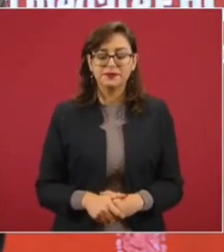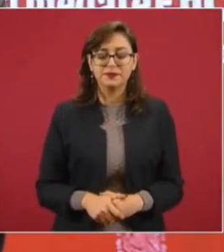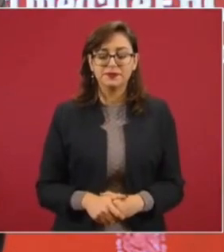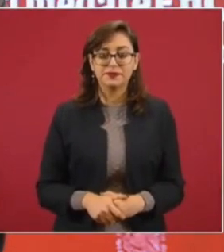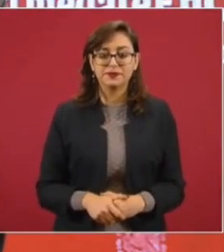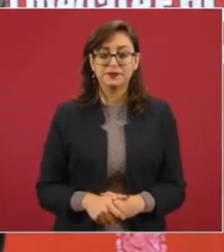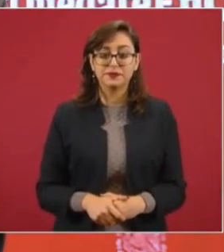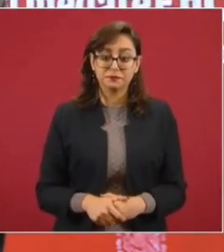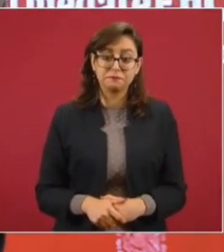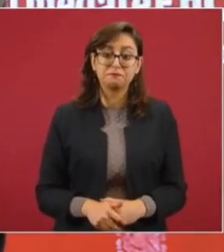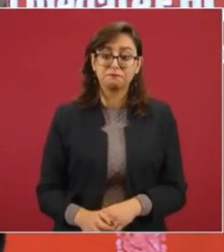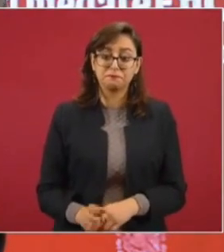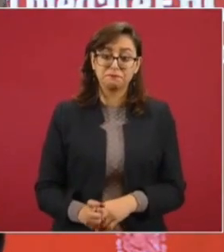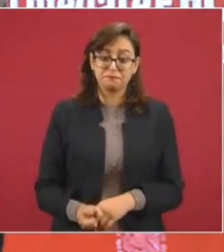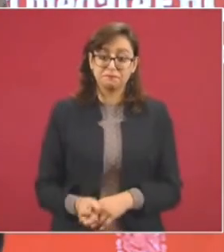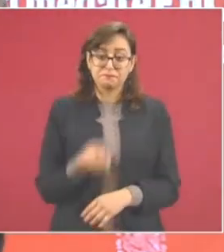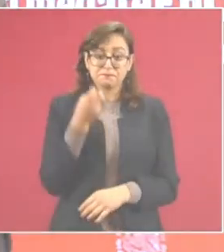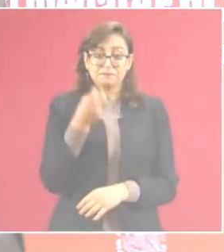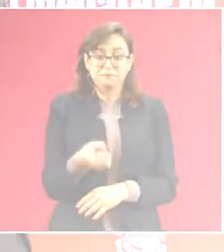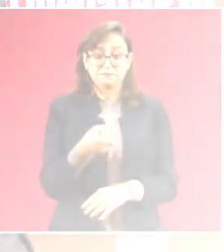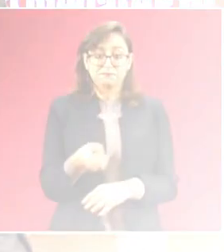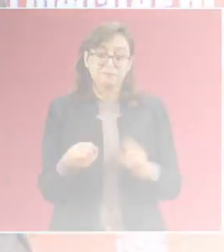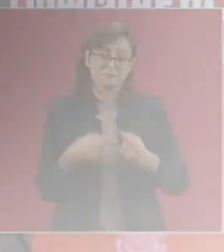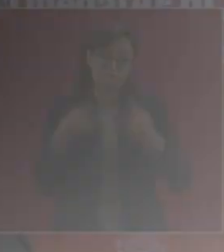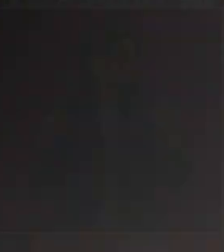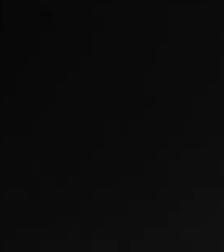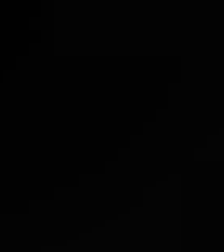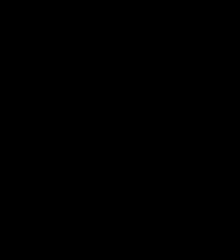Entonces, así está la historia.